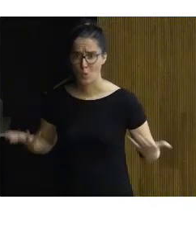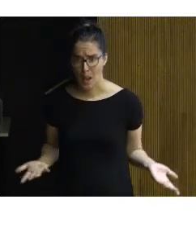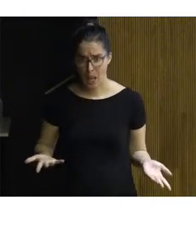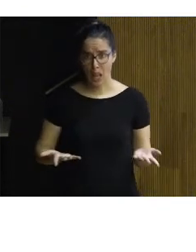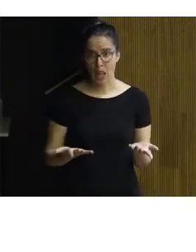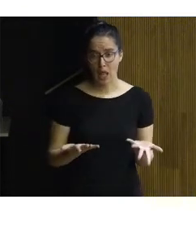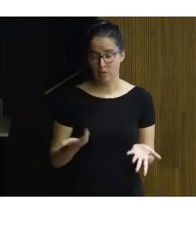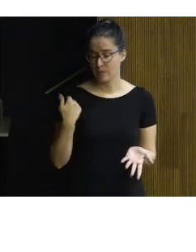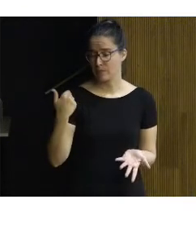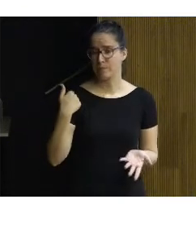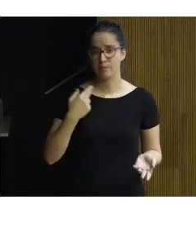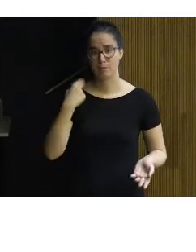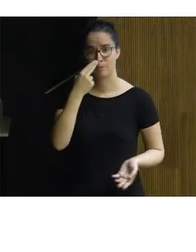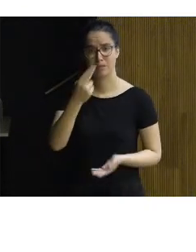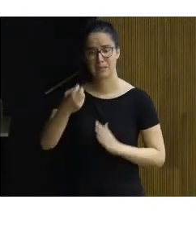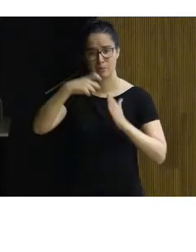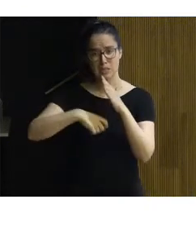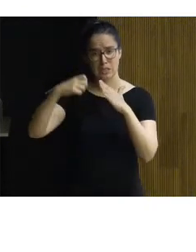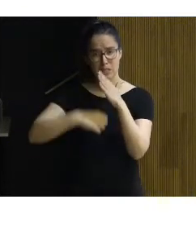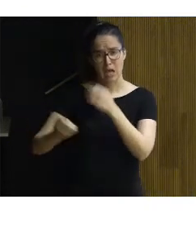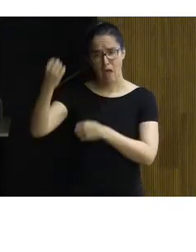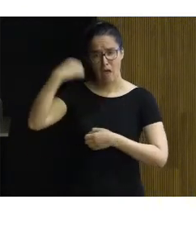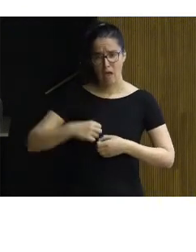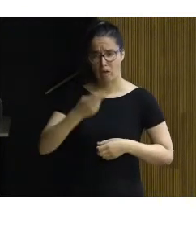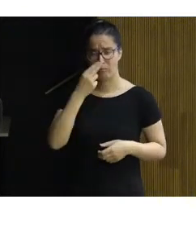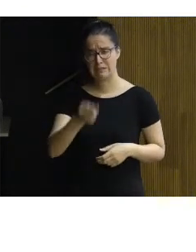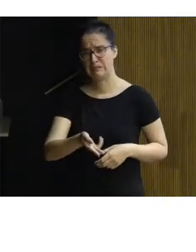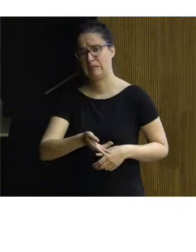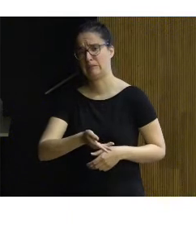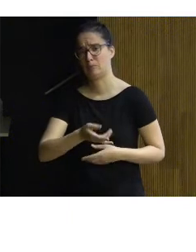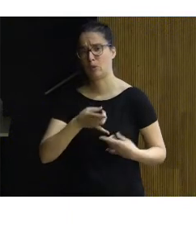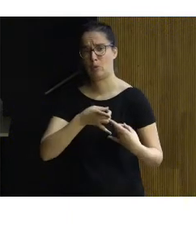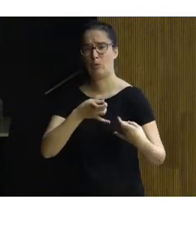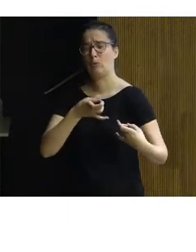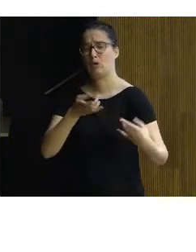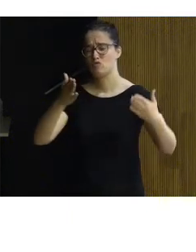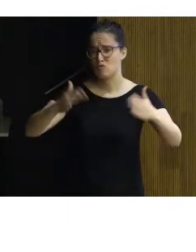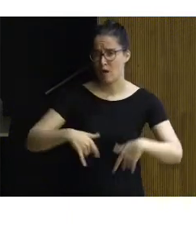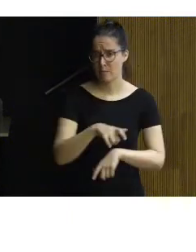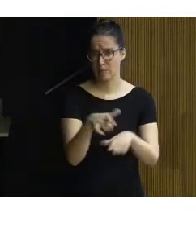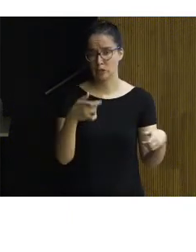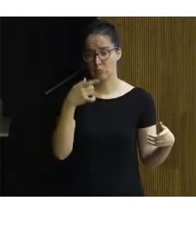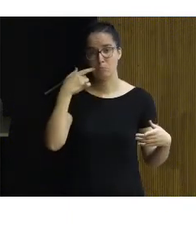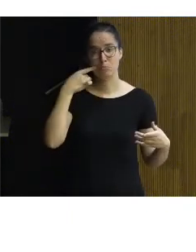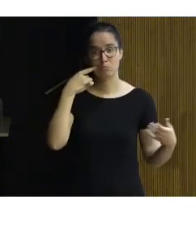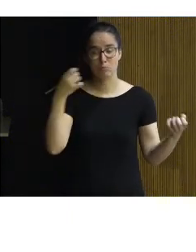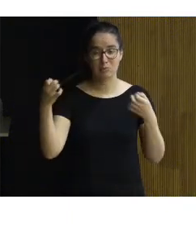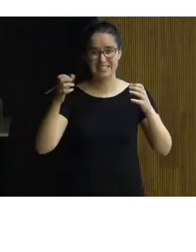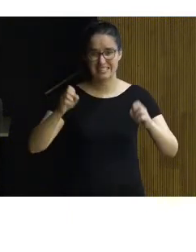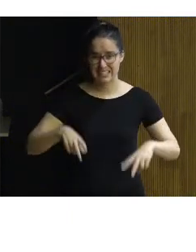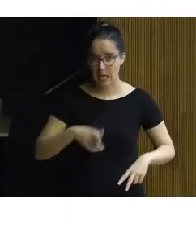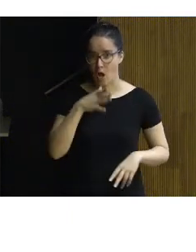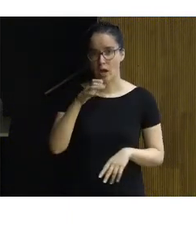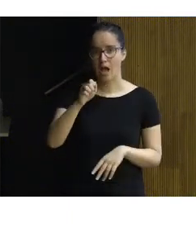Hace unos años visitar un yacimiento paleontológico era la visita menos atractiva para un público no especializado. Hoy Atapuerca